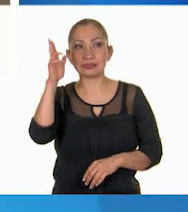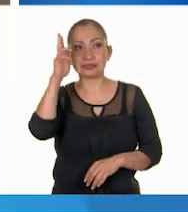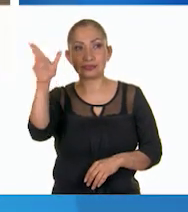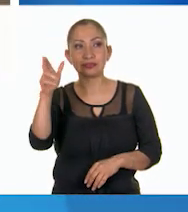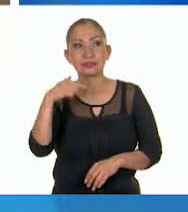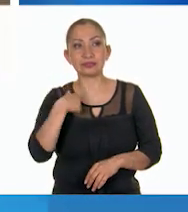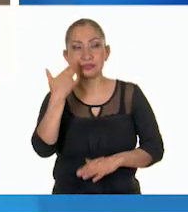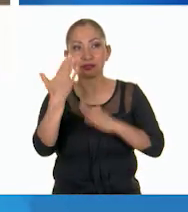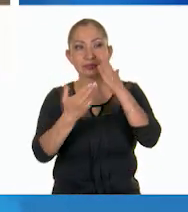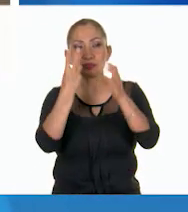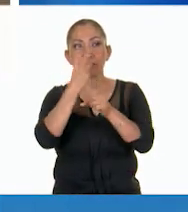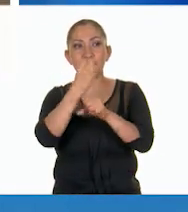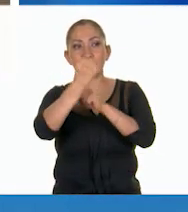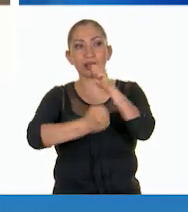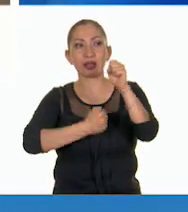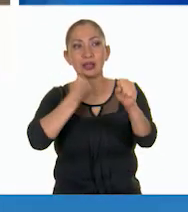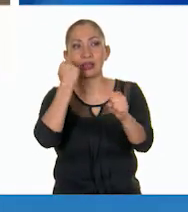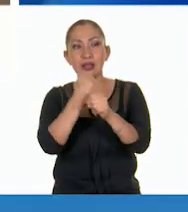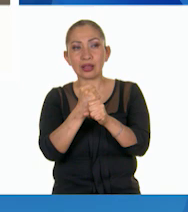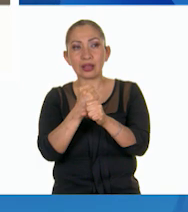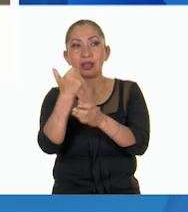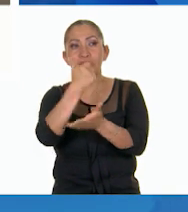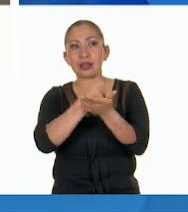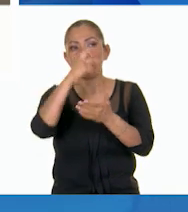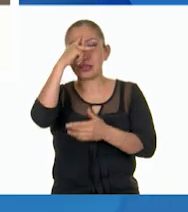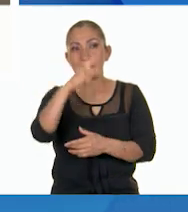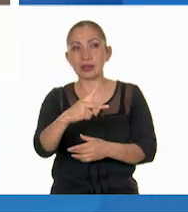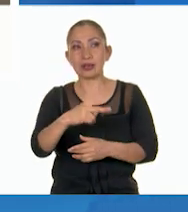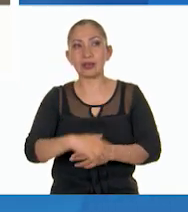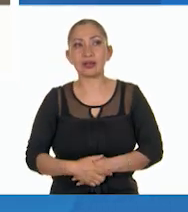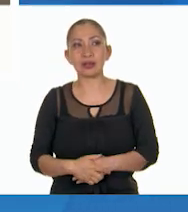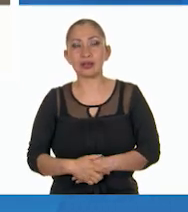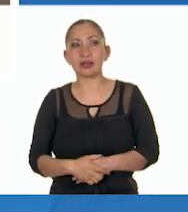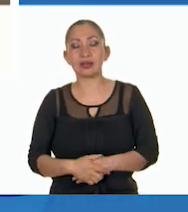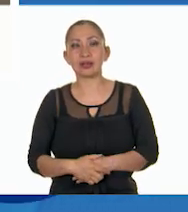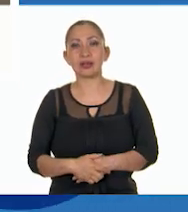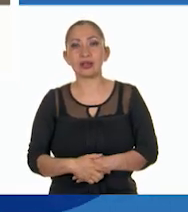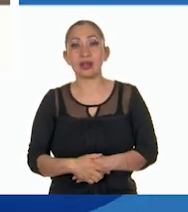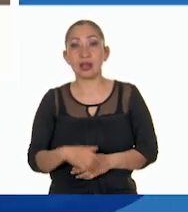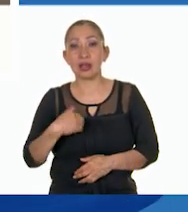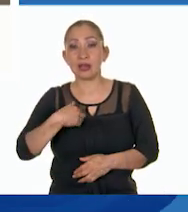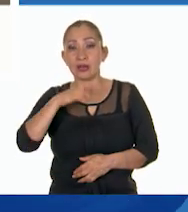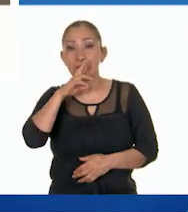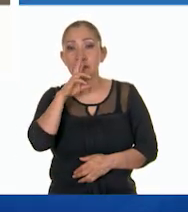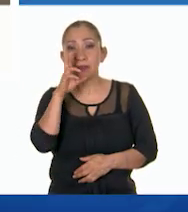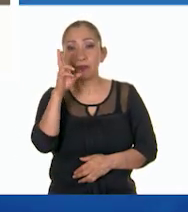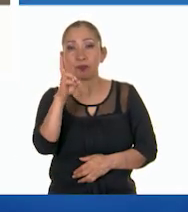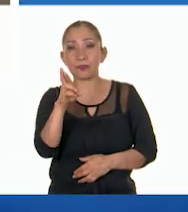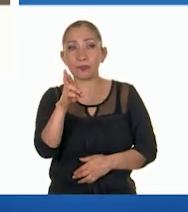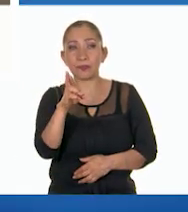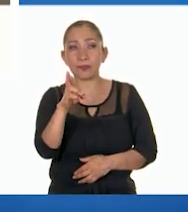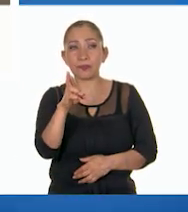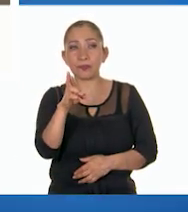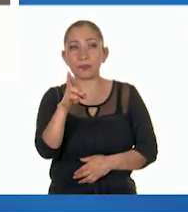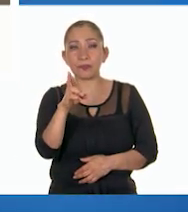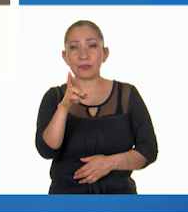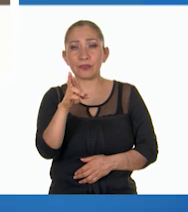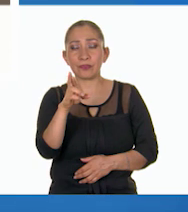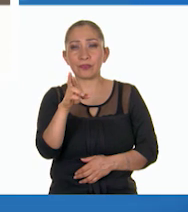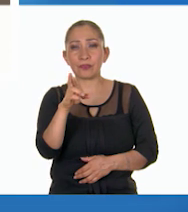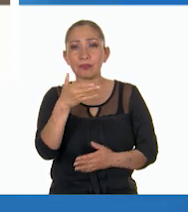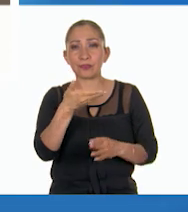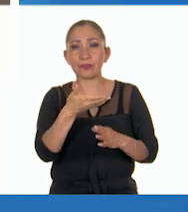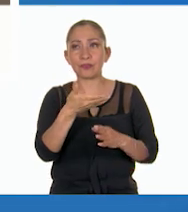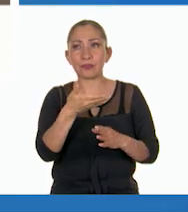estudio el tercer grado en la Ciudad de México y mi respuesta es muy